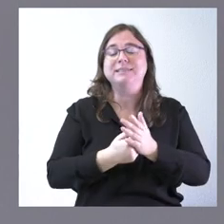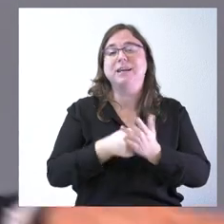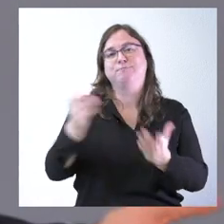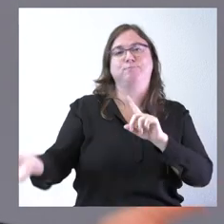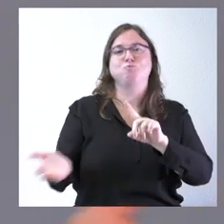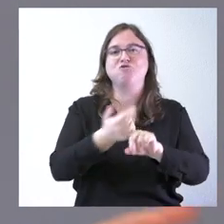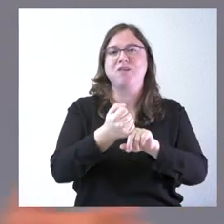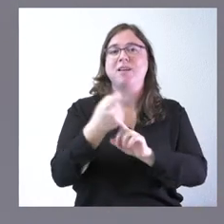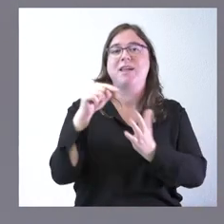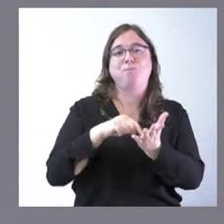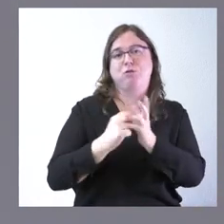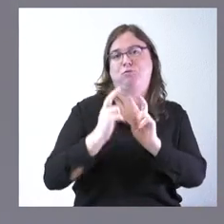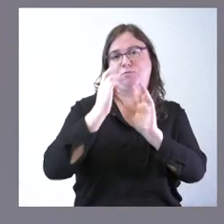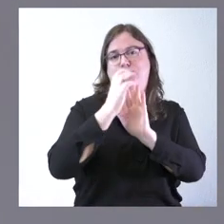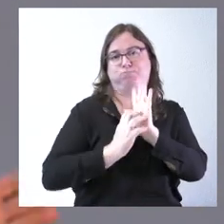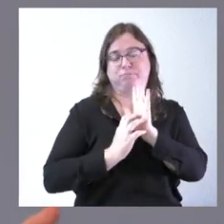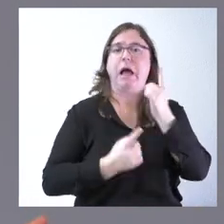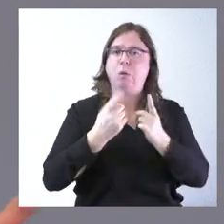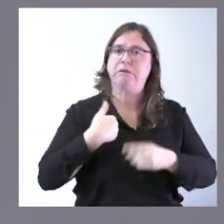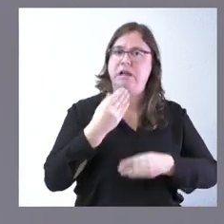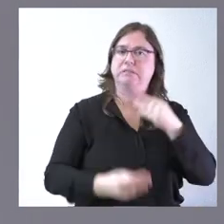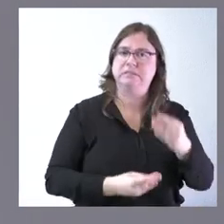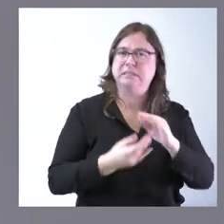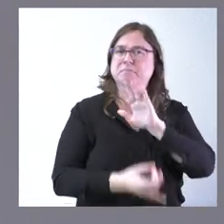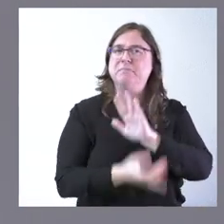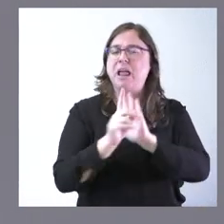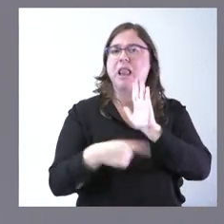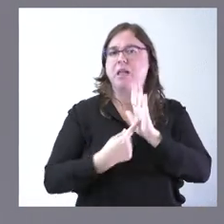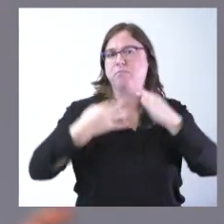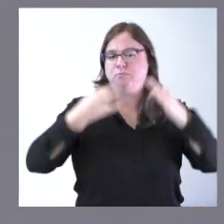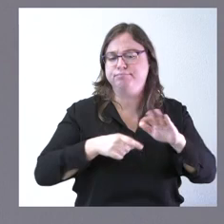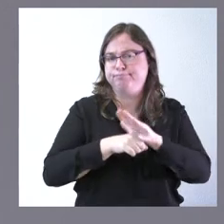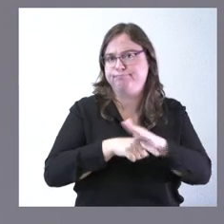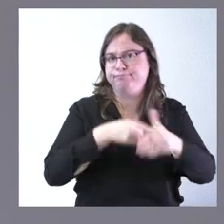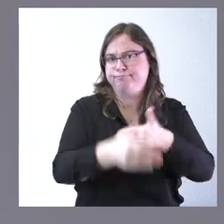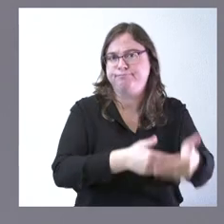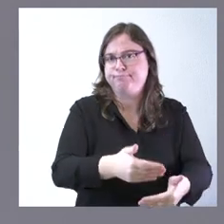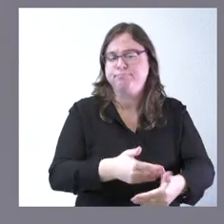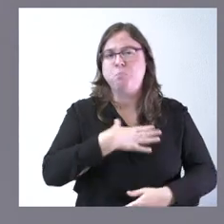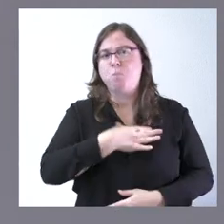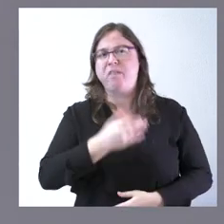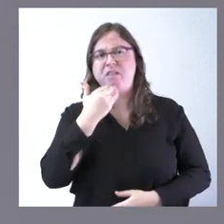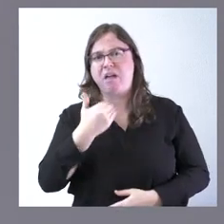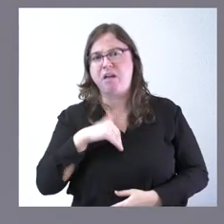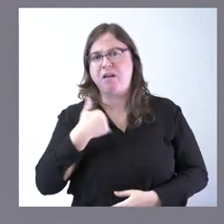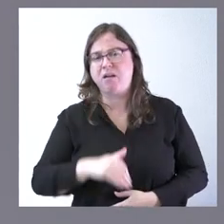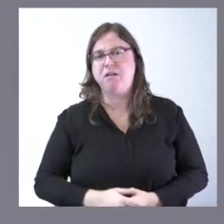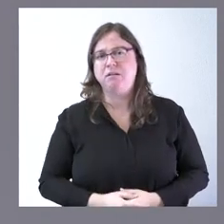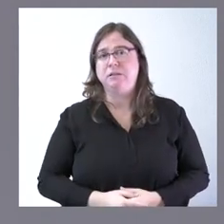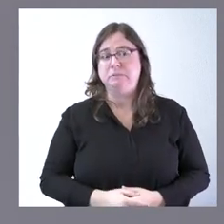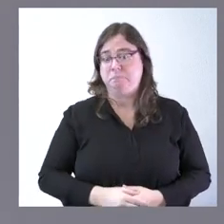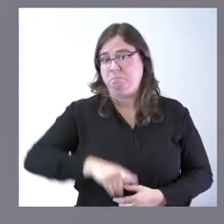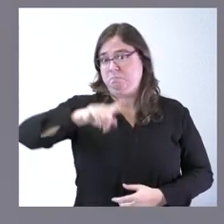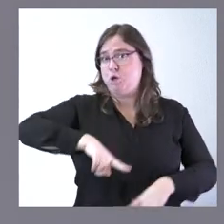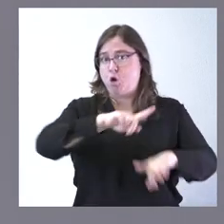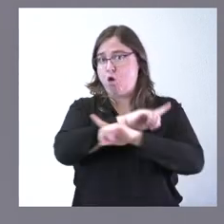algunas son las que estamos ejerciendo hicimos una ley específica que está en tramitación lo más probable es que a final de este mes